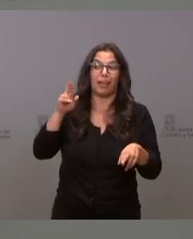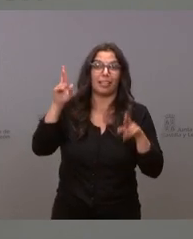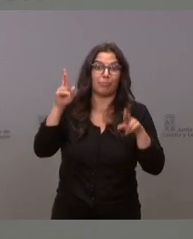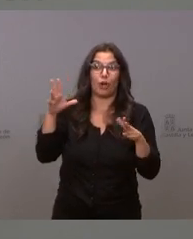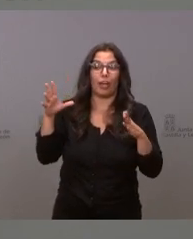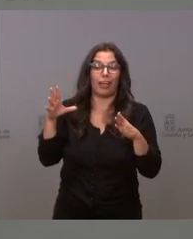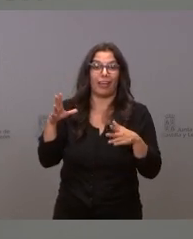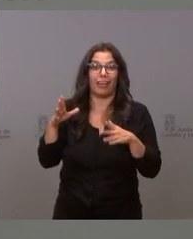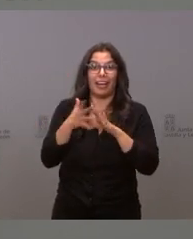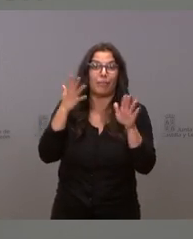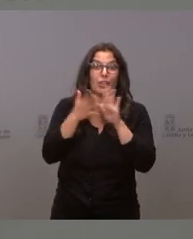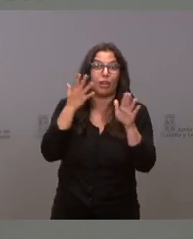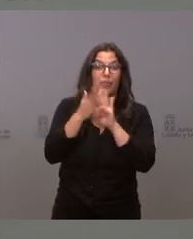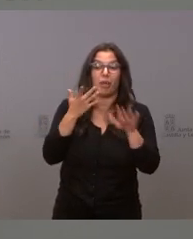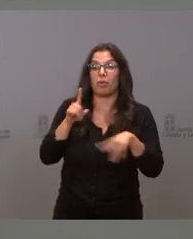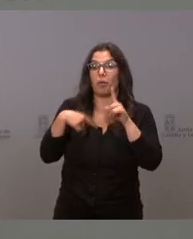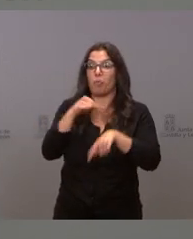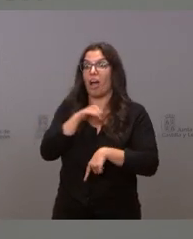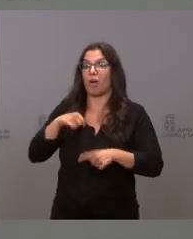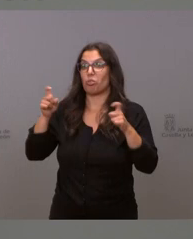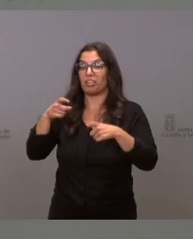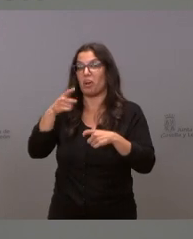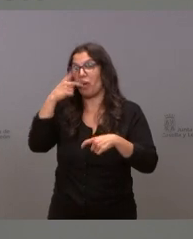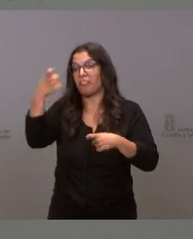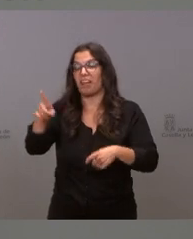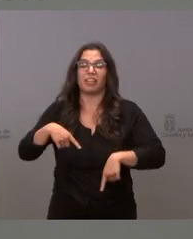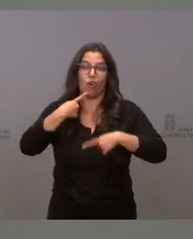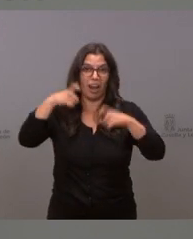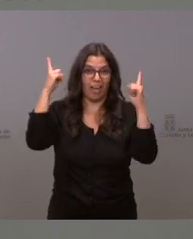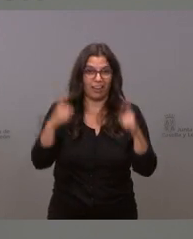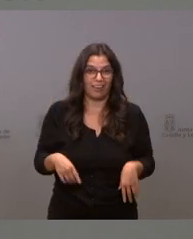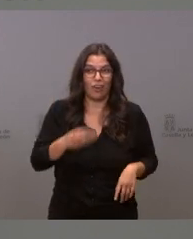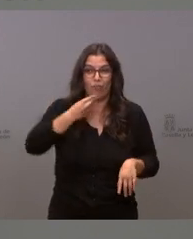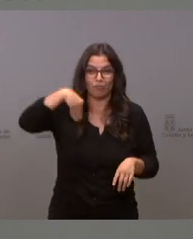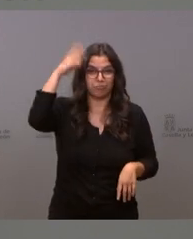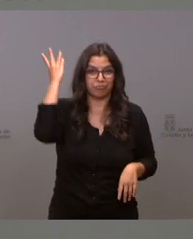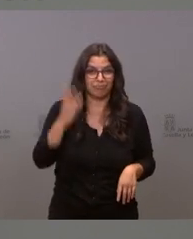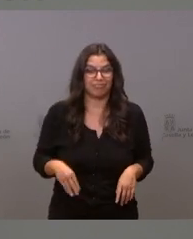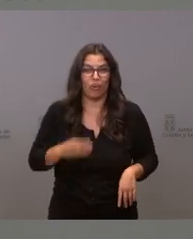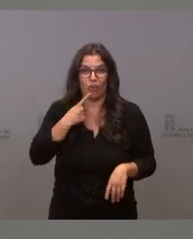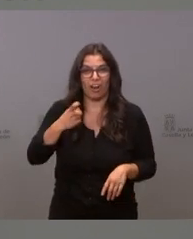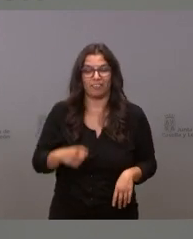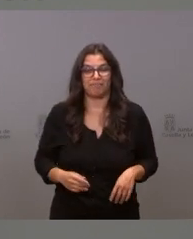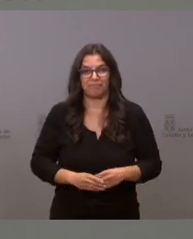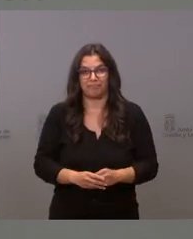y que hayamos ido tan rápido que cuando vayamos a instalar la autocita ya no haya nadie Espero Sería una buenísima noticia